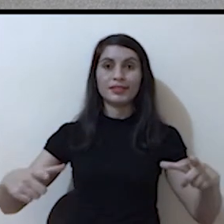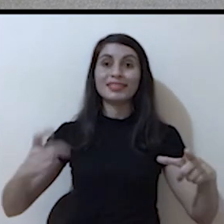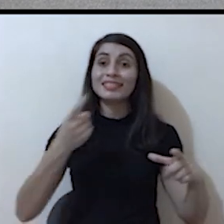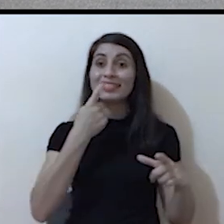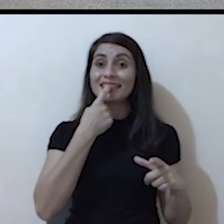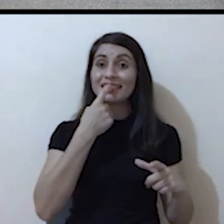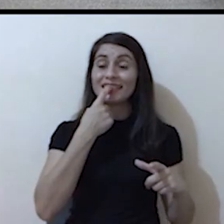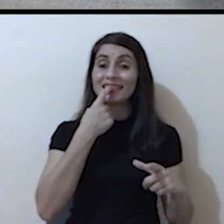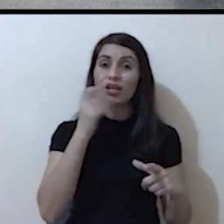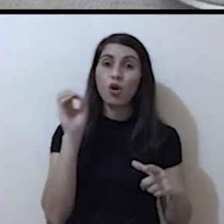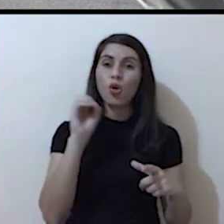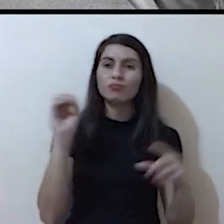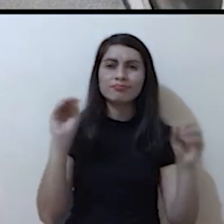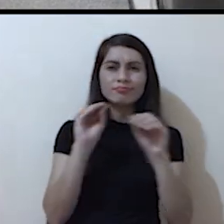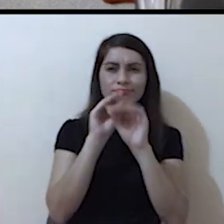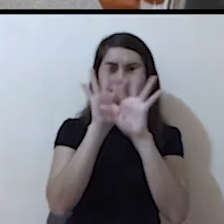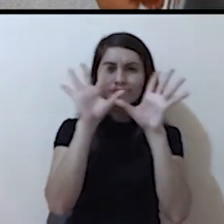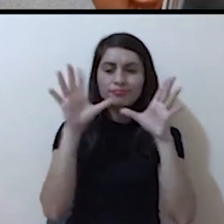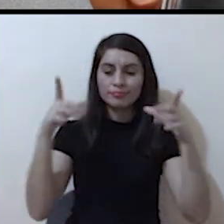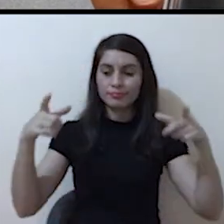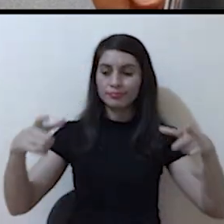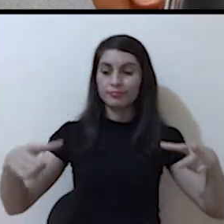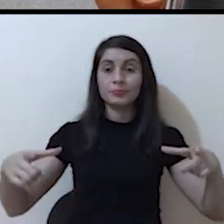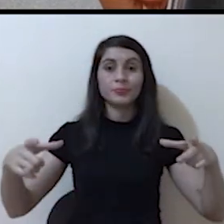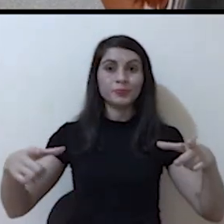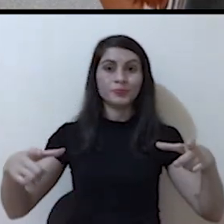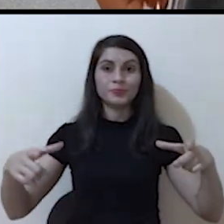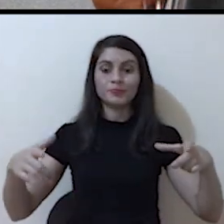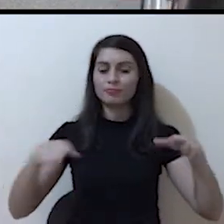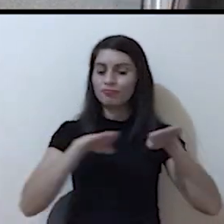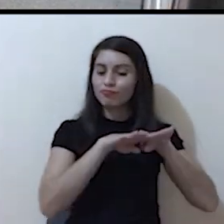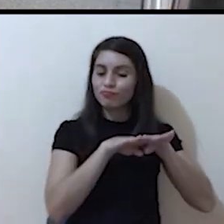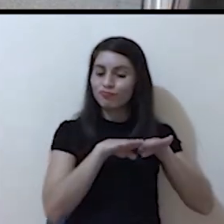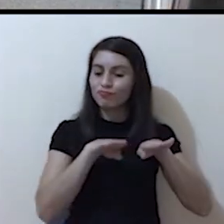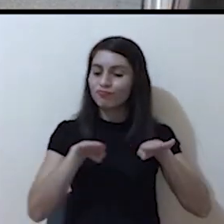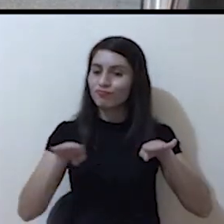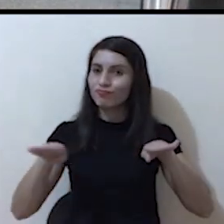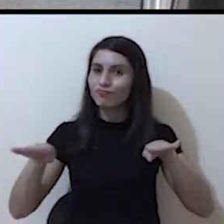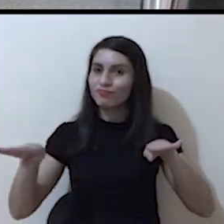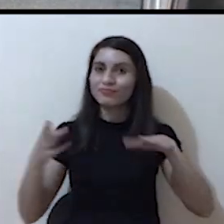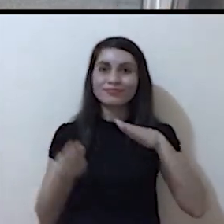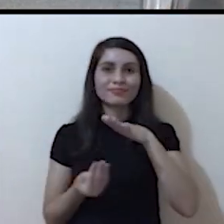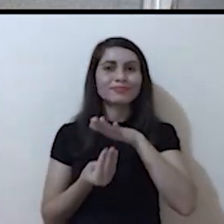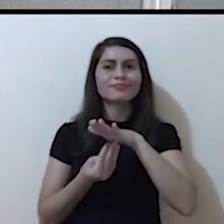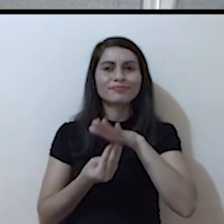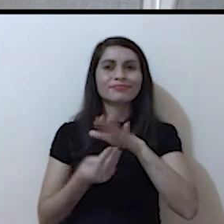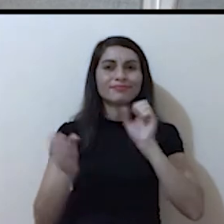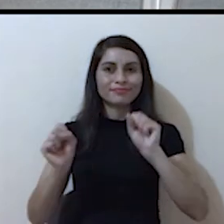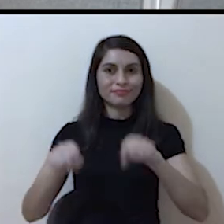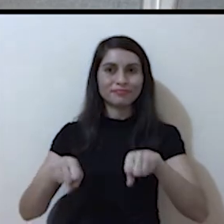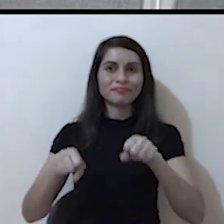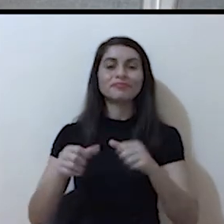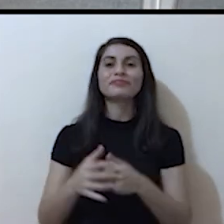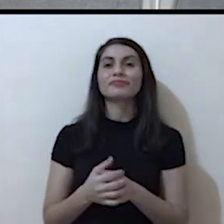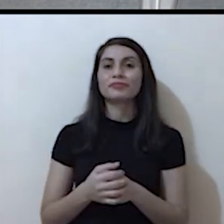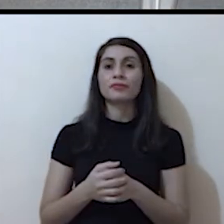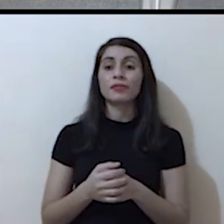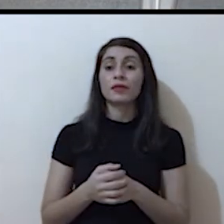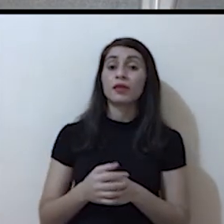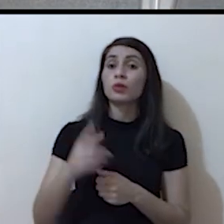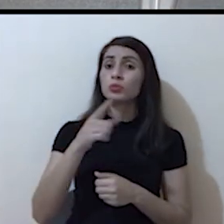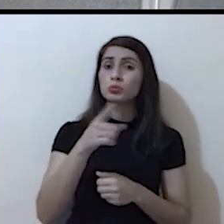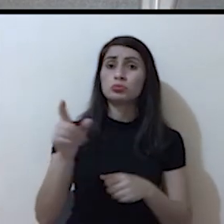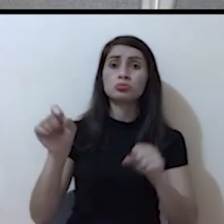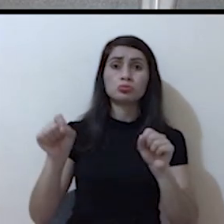transparente. Sobre una superficie plana, en este caso una mesa. Sobre